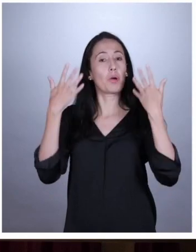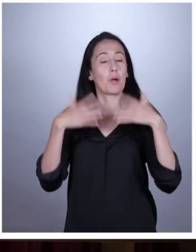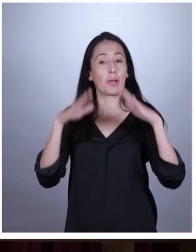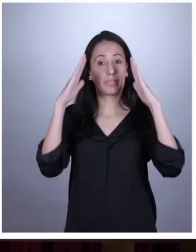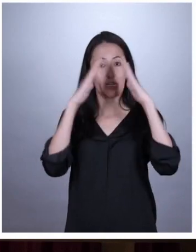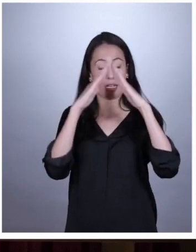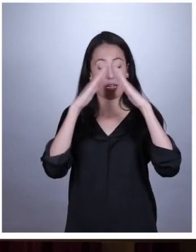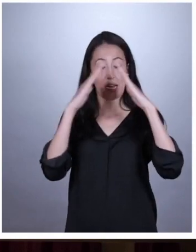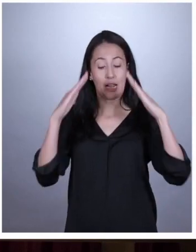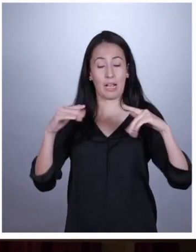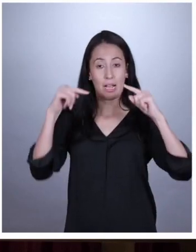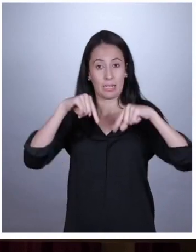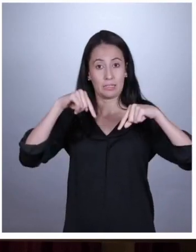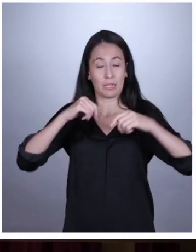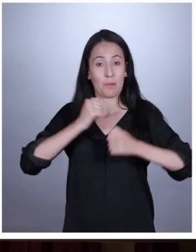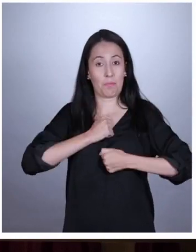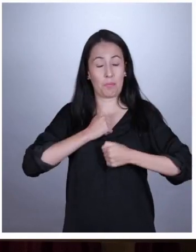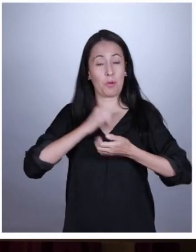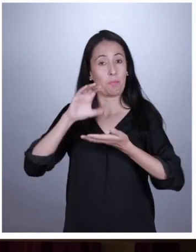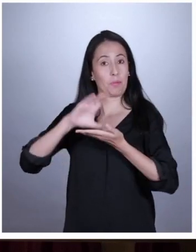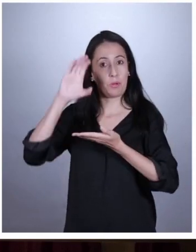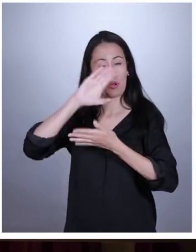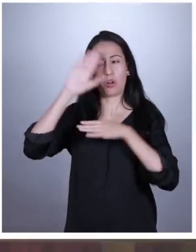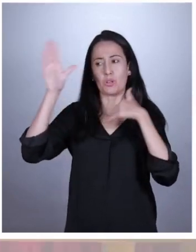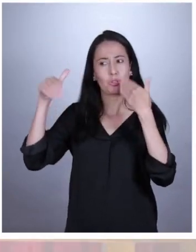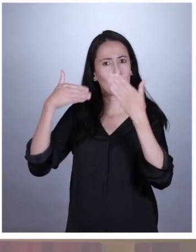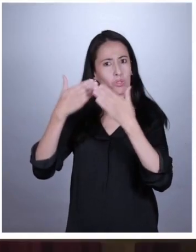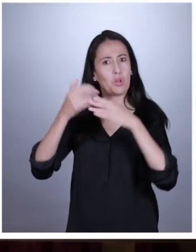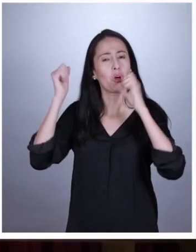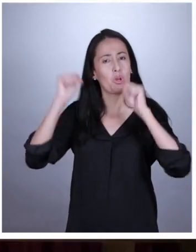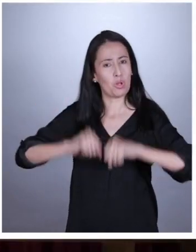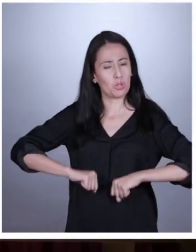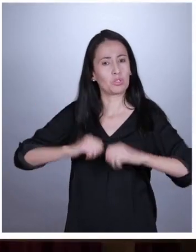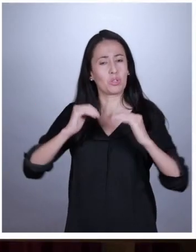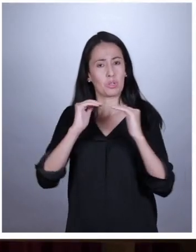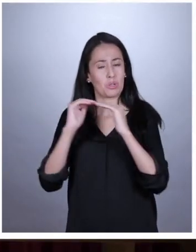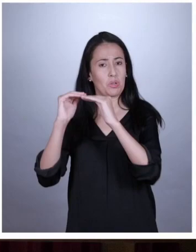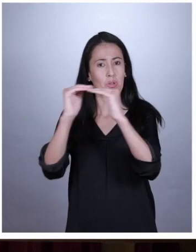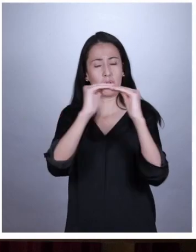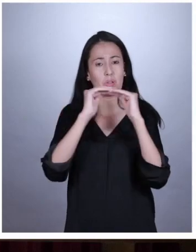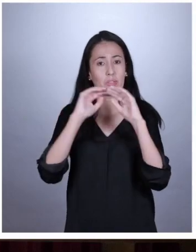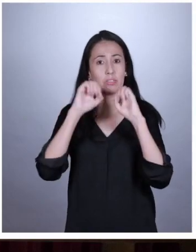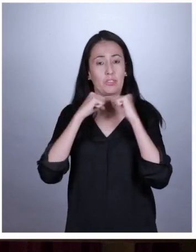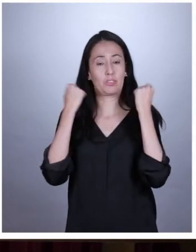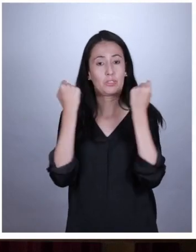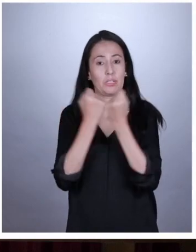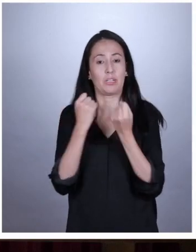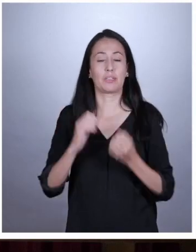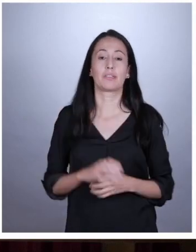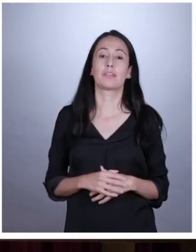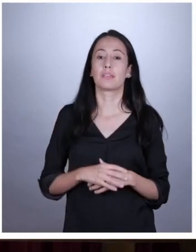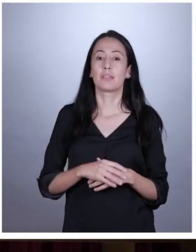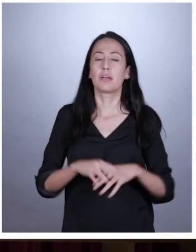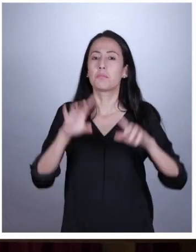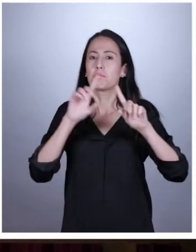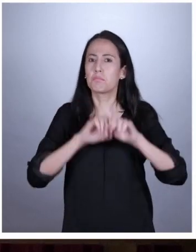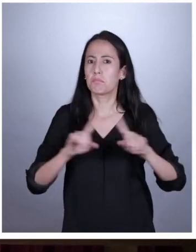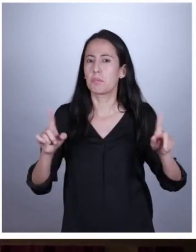nuestros hábitos hogareños hasta lo que hacemos en nuestros colegios, todo aporta hacia la construcción de nuestra sociedad.